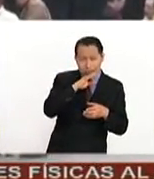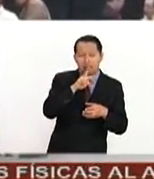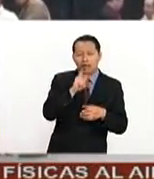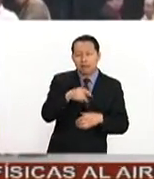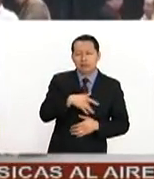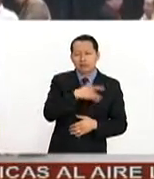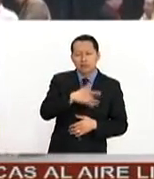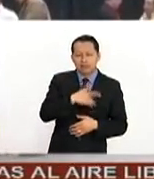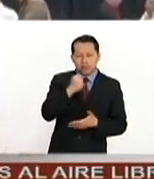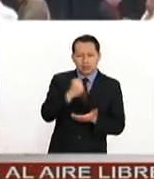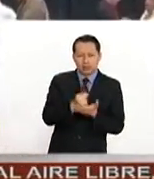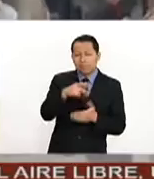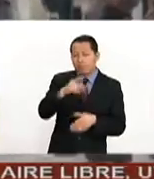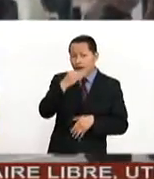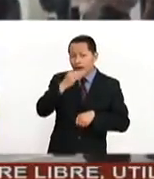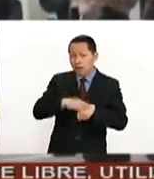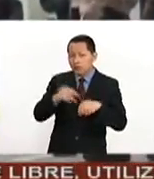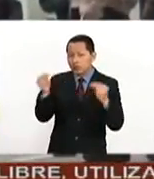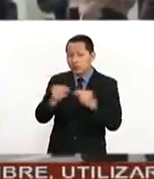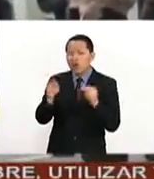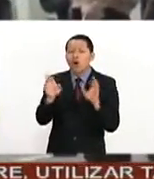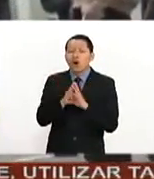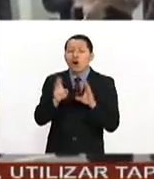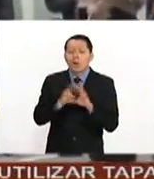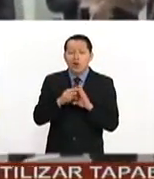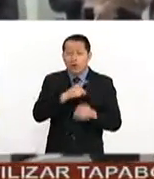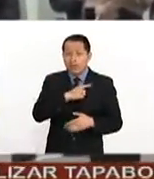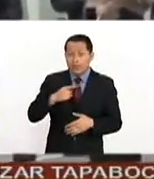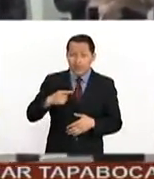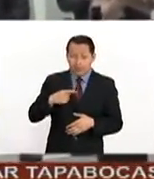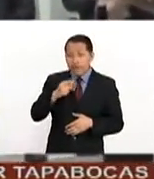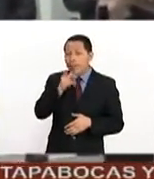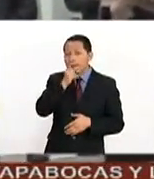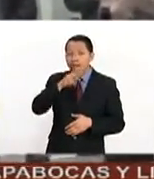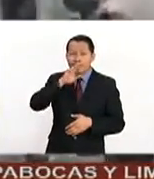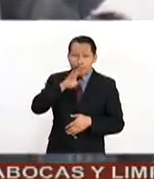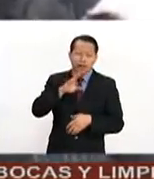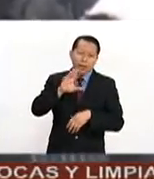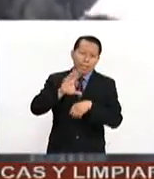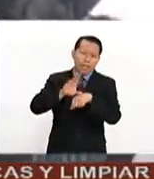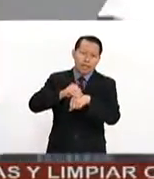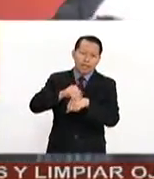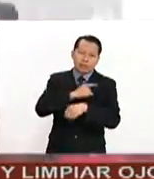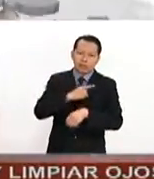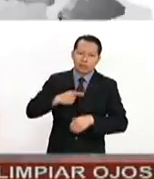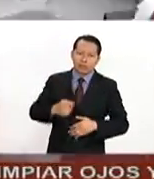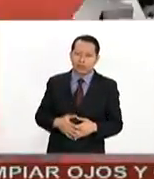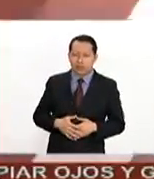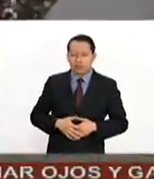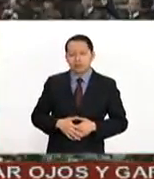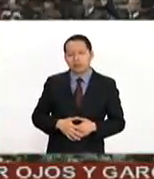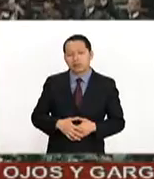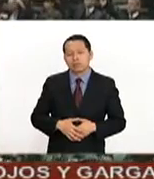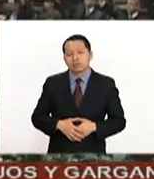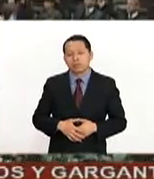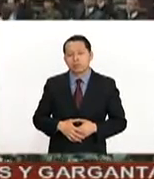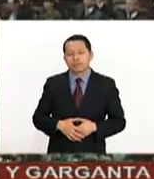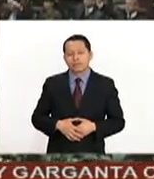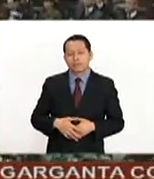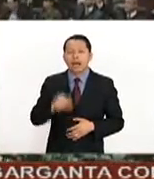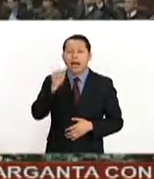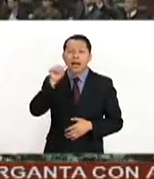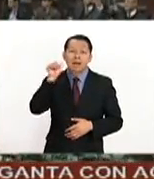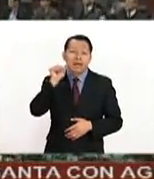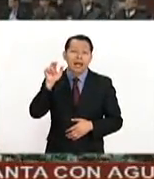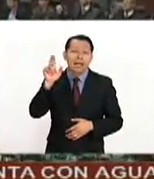la medida, pero destacó la necesidad de que vaya acompañada de la autorización de los tutores de los menores de edad. A partir